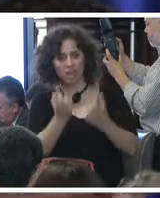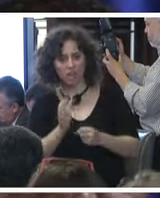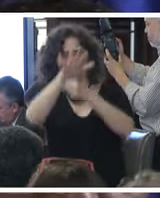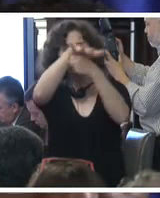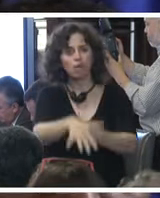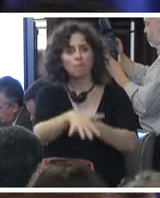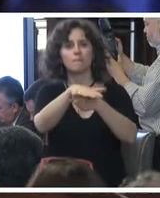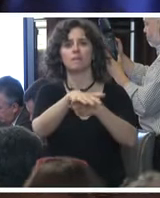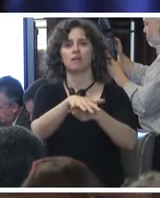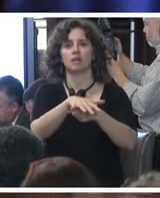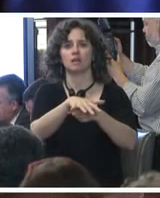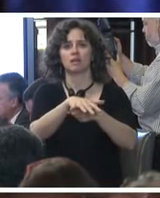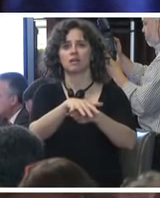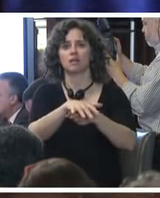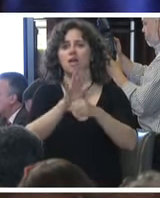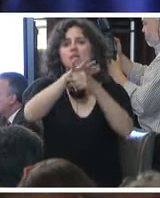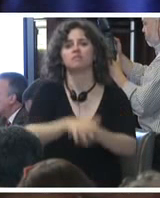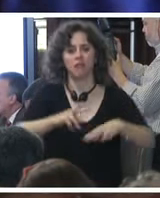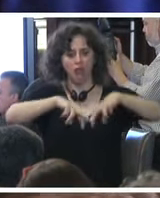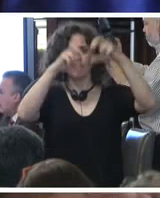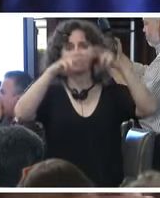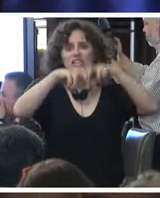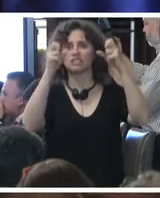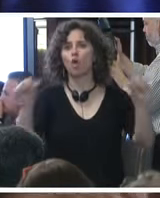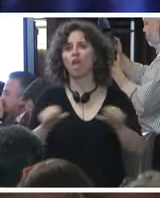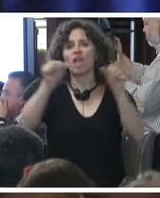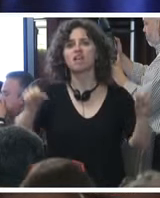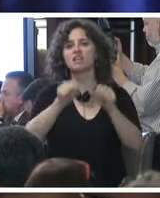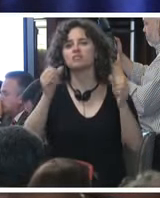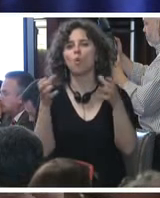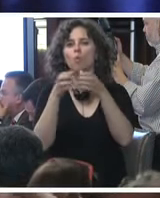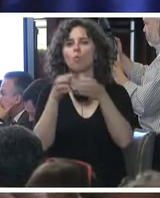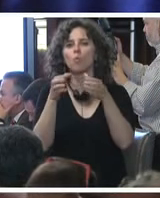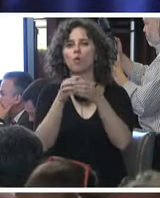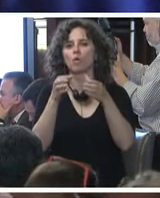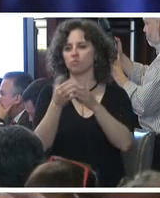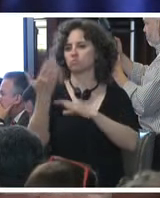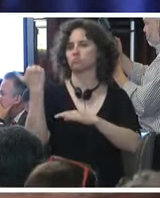la investigación que hizo el grupo del GIEI.